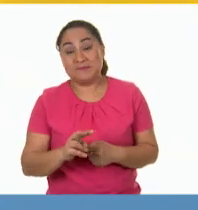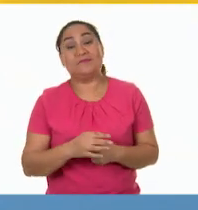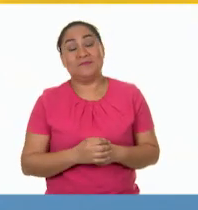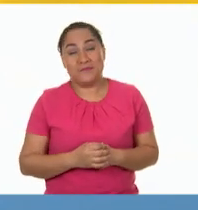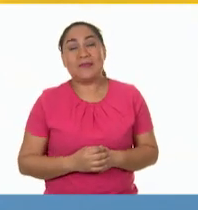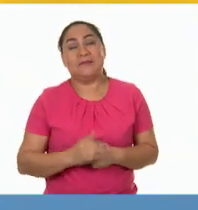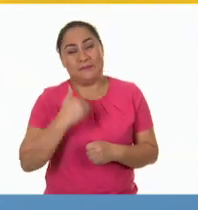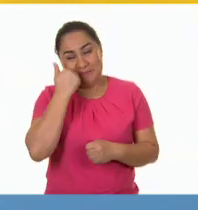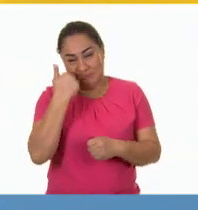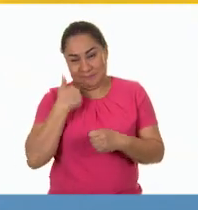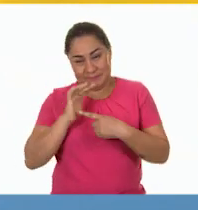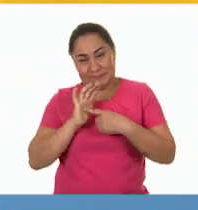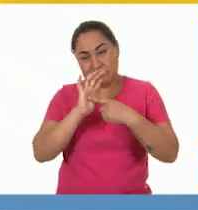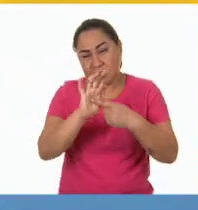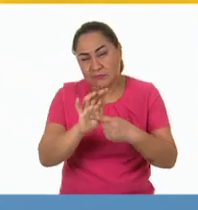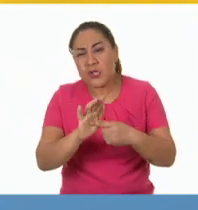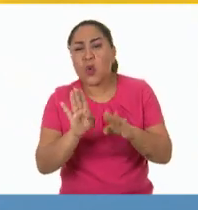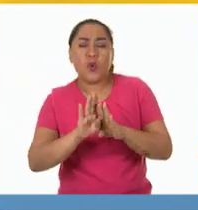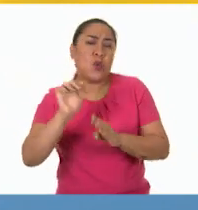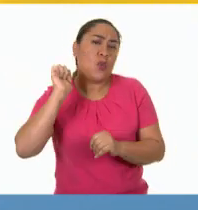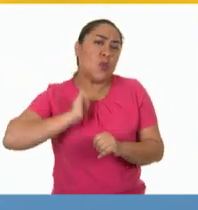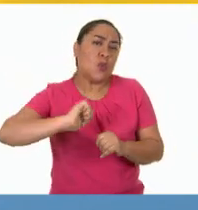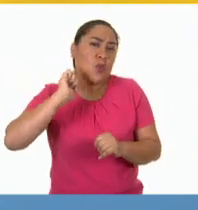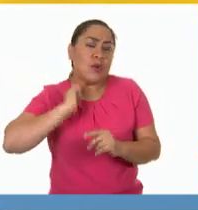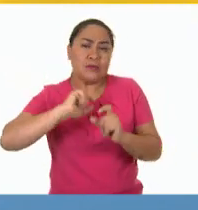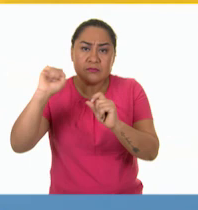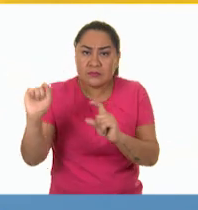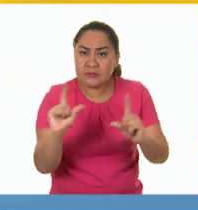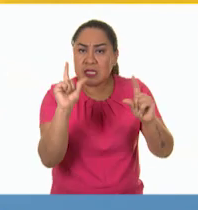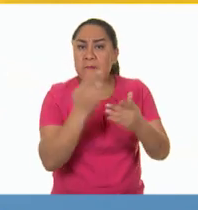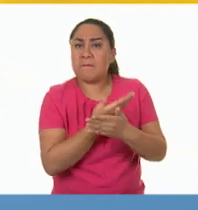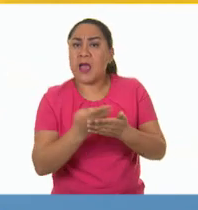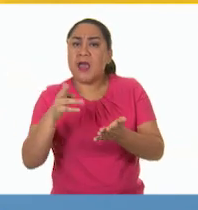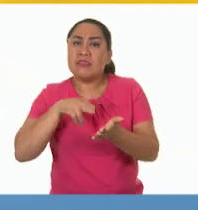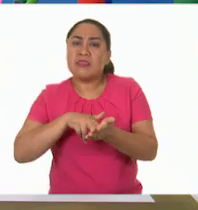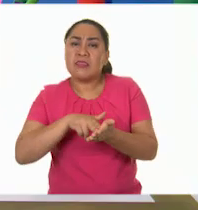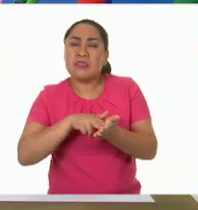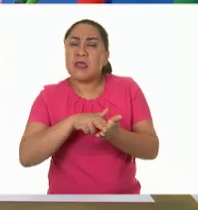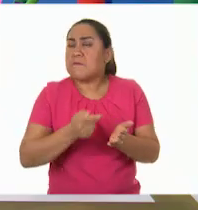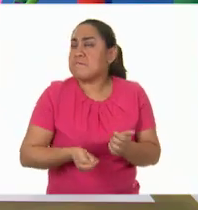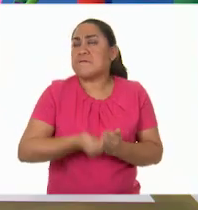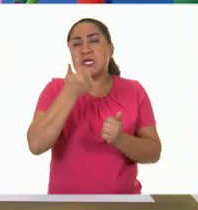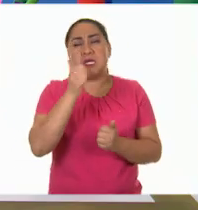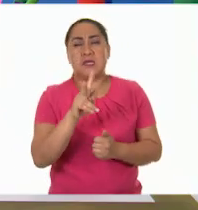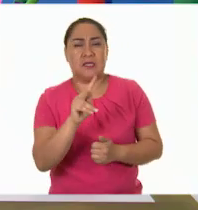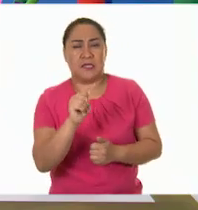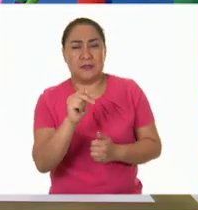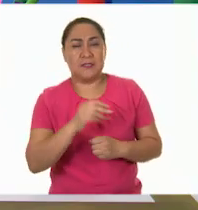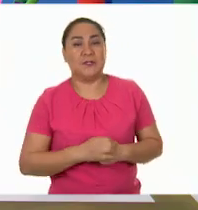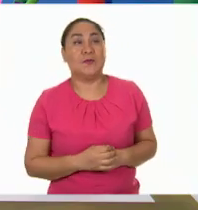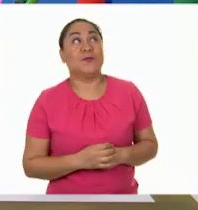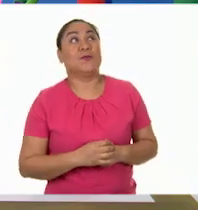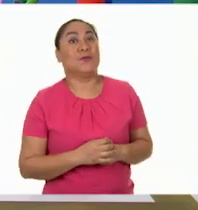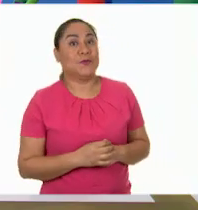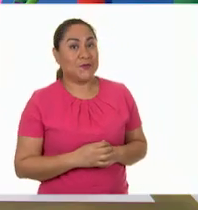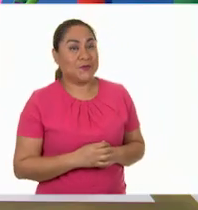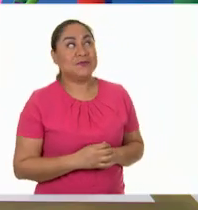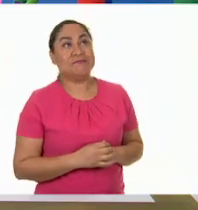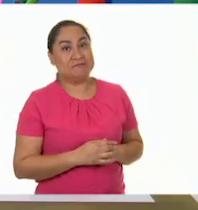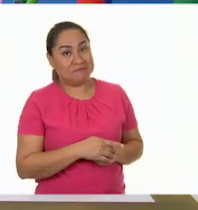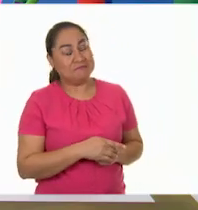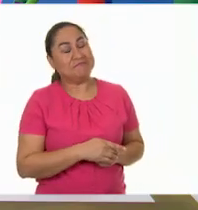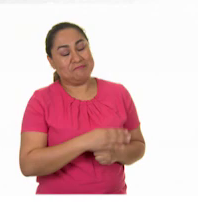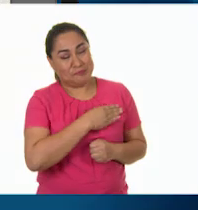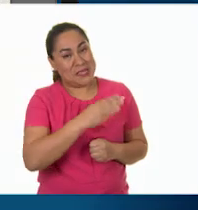nuestros estudiantes en casa cómo se veían las imágenes en blanco y negro de los primeros televisores? ¡Uy, qué buena idea, maestra!